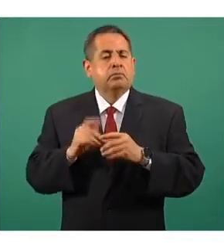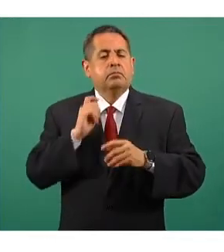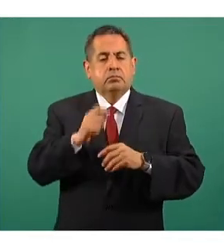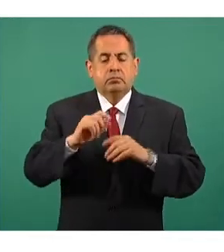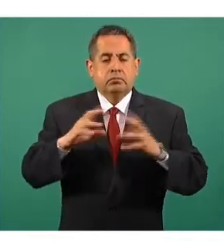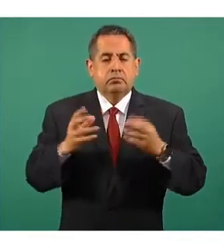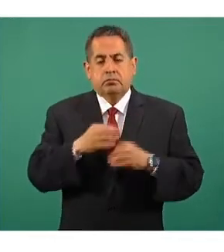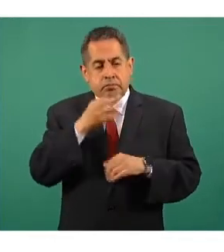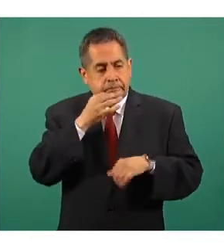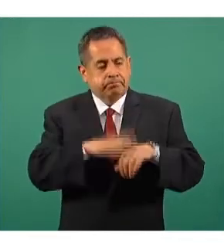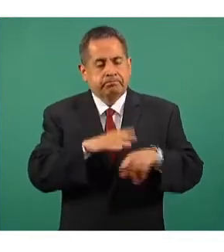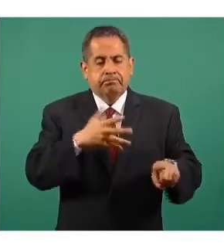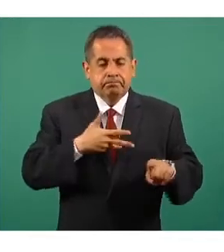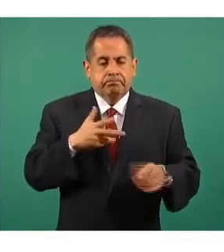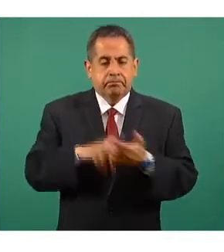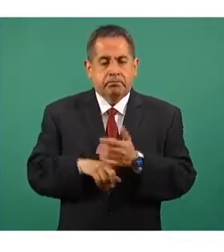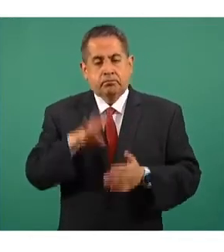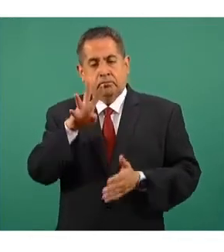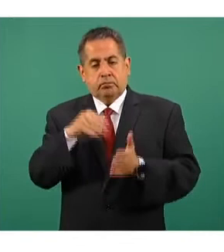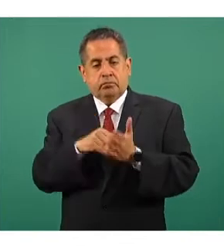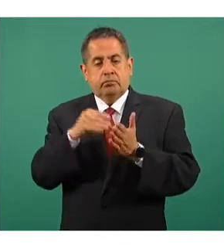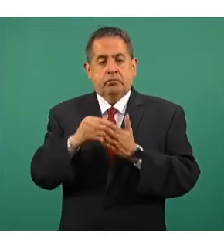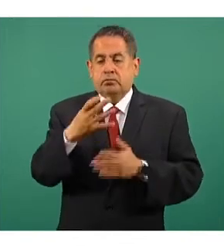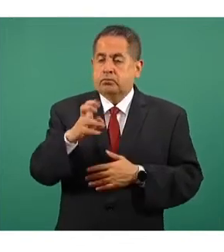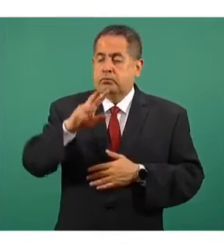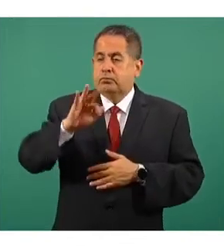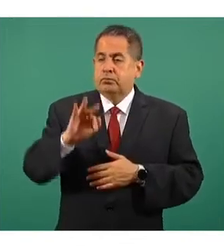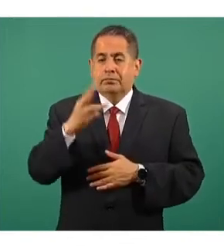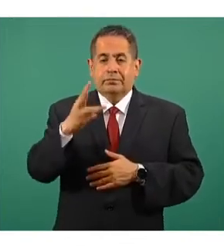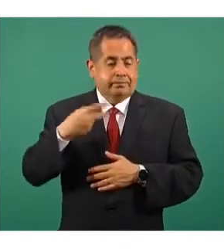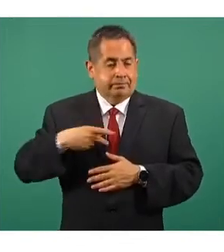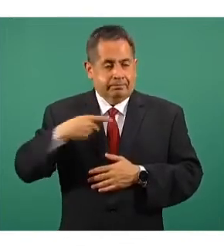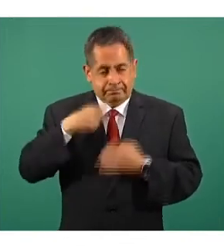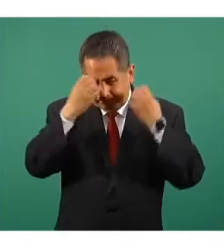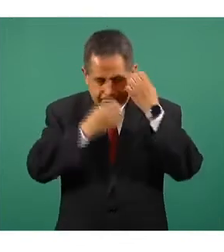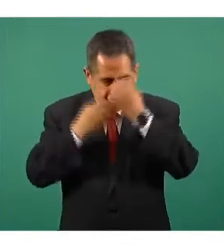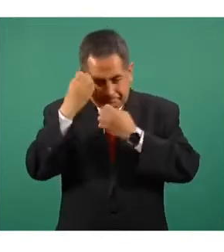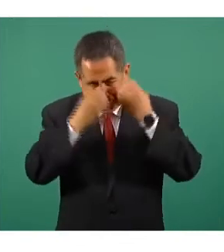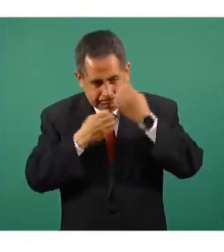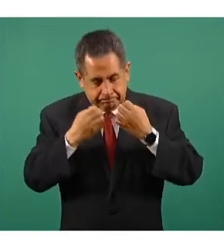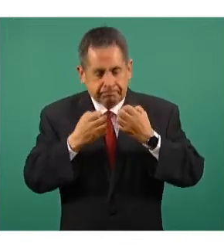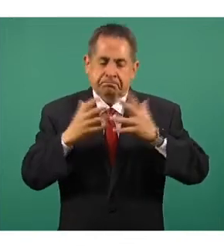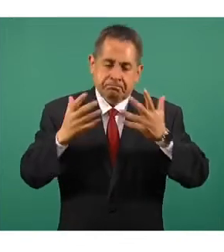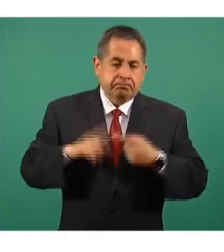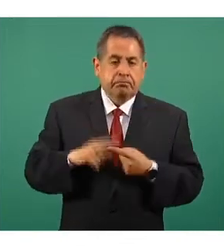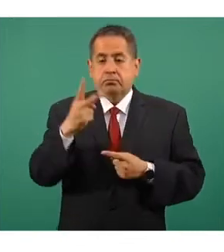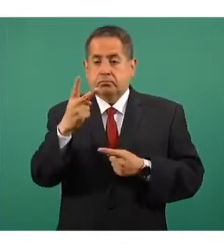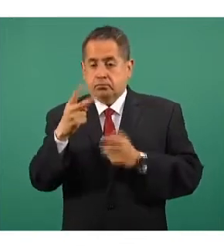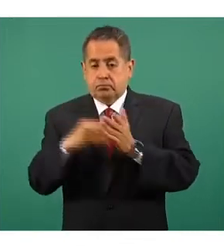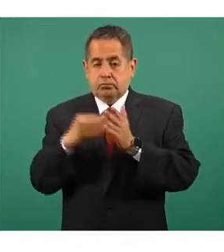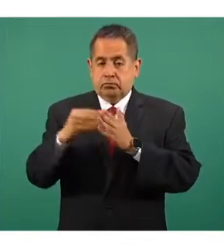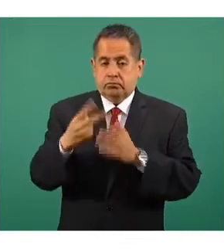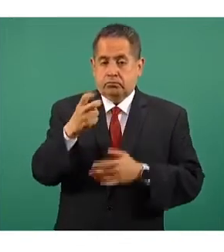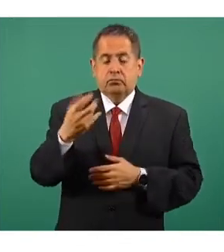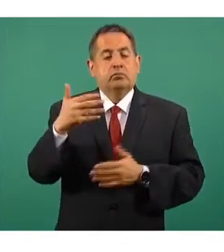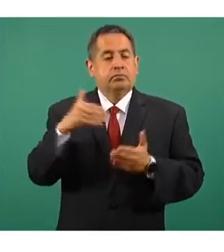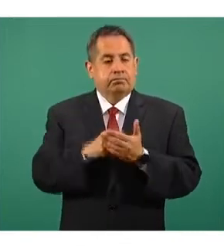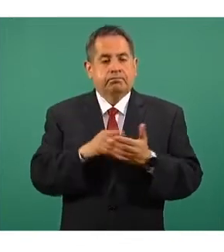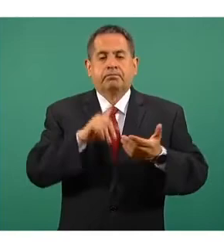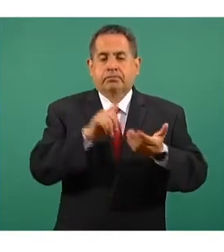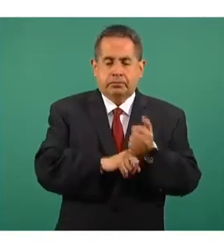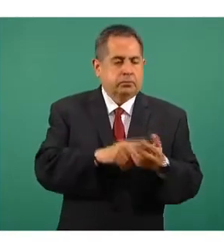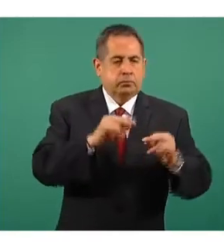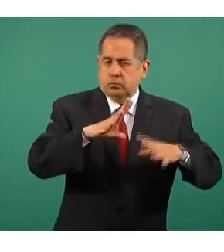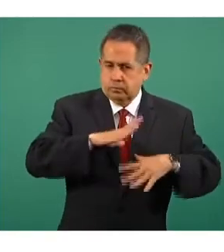han sido notificadas cuatro millones 444 mil personas, de las cuales dos millones 250 mil han resultado